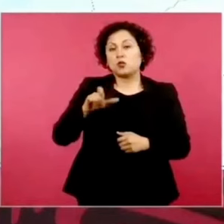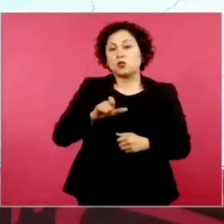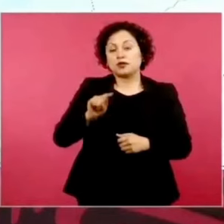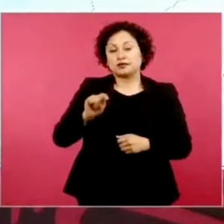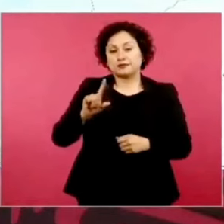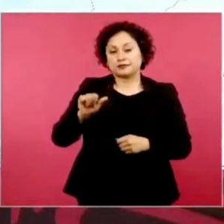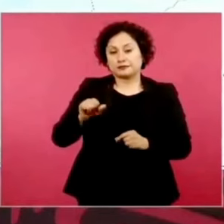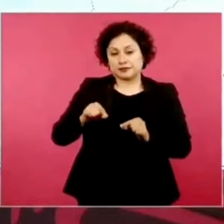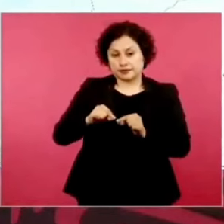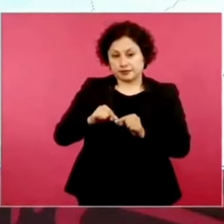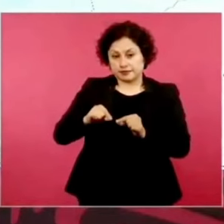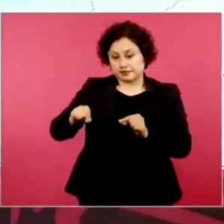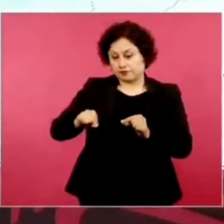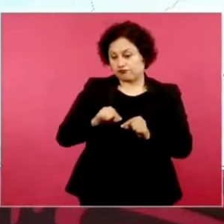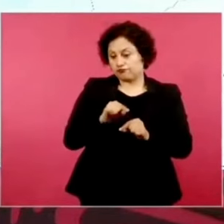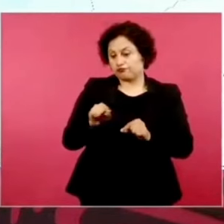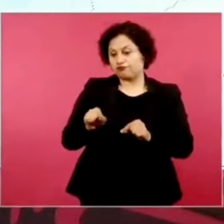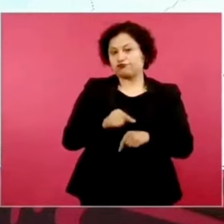Motocintla.